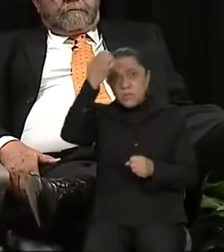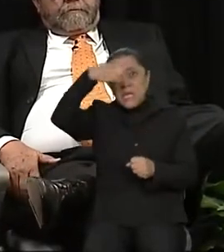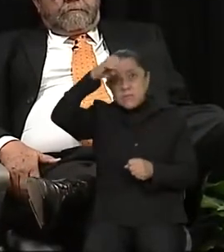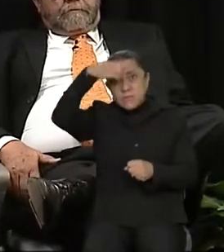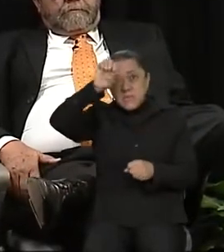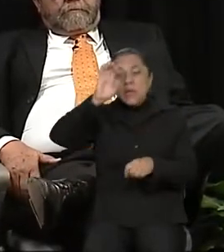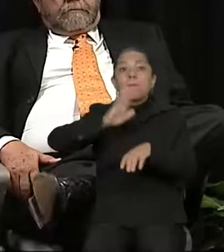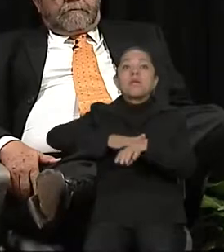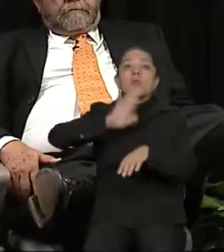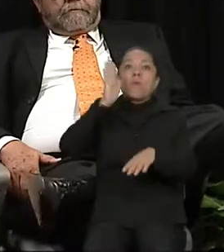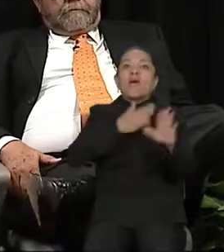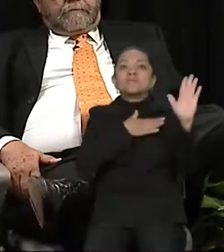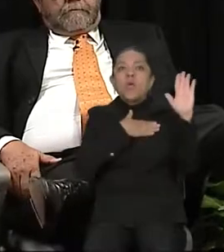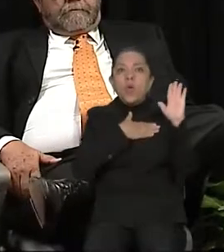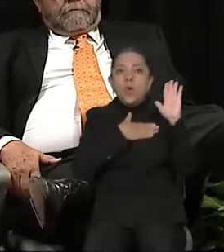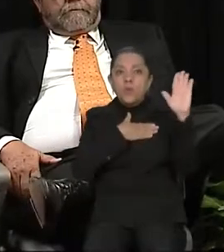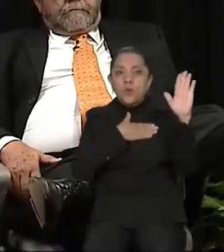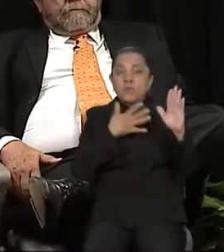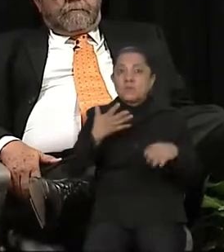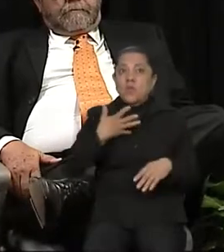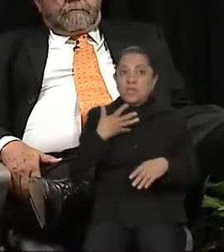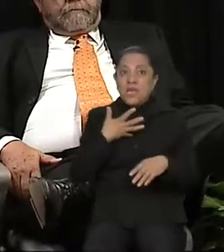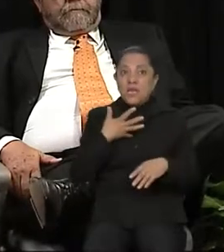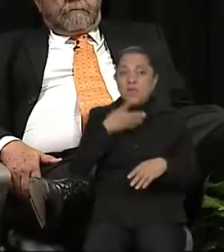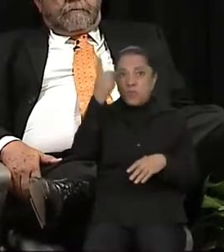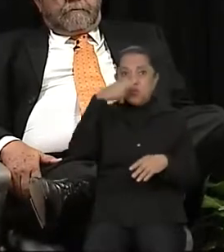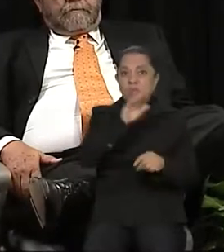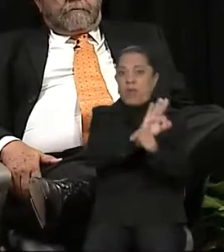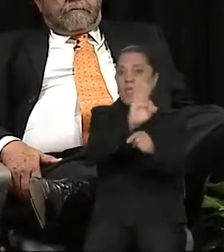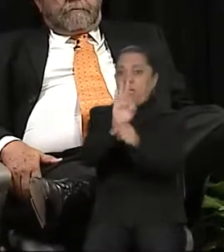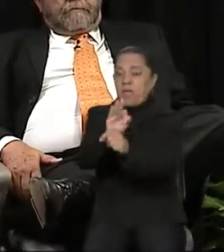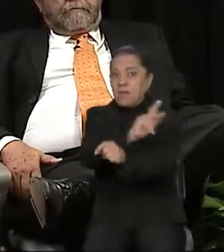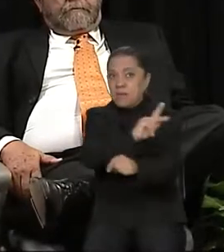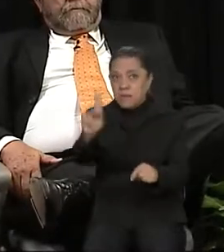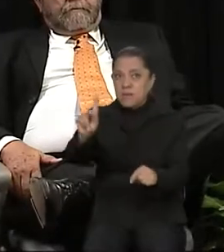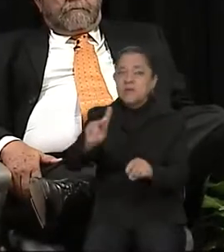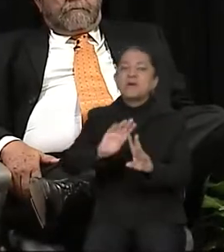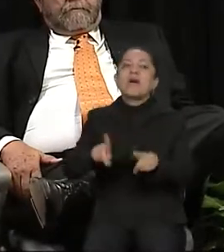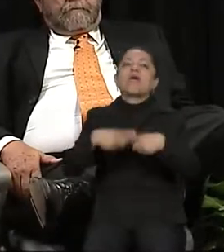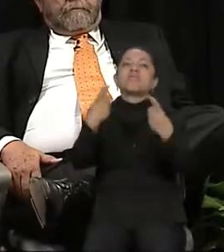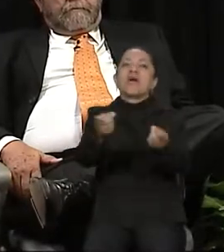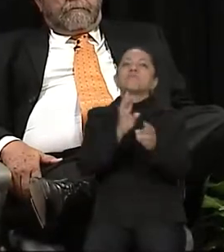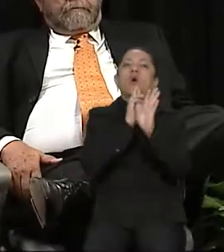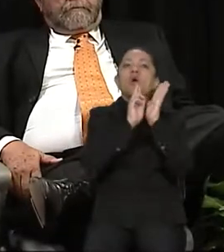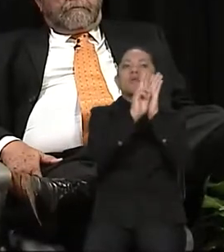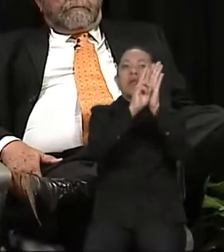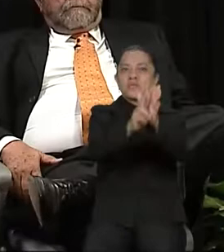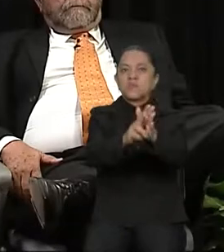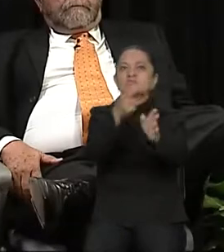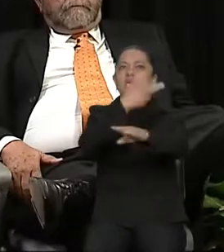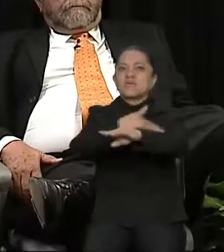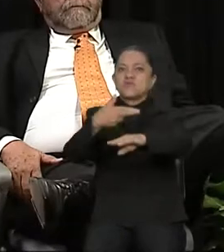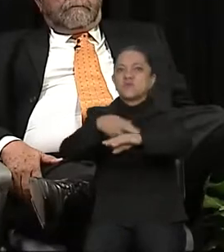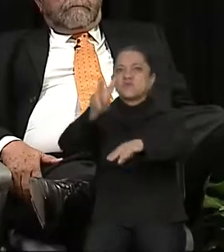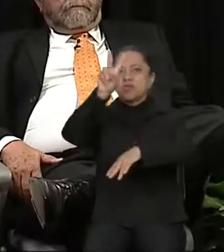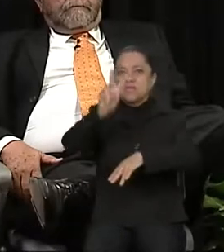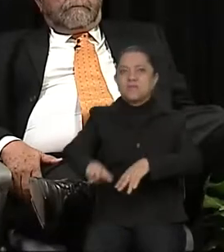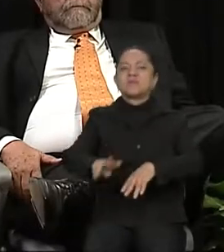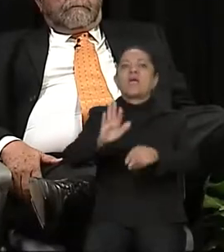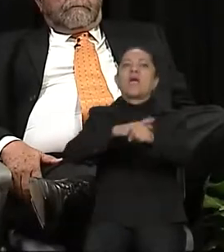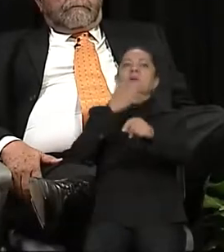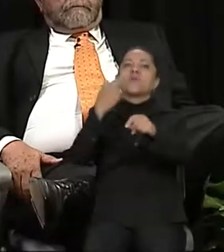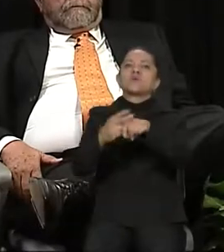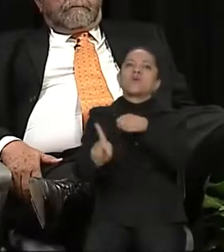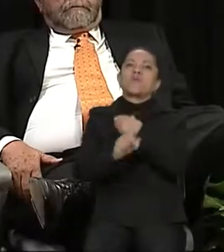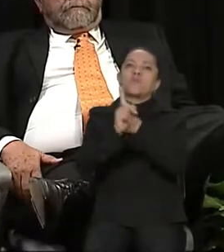el compromiso que tenemos hacia la ciudadanía, estaremos dando respuesta y soluciones reales a la gran mayoría de problemas que hoy